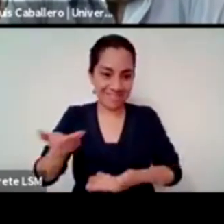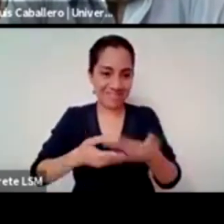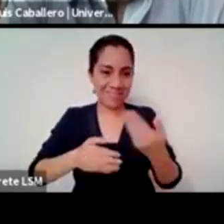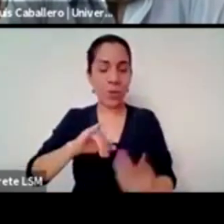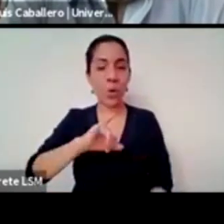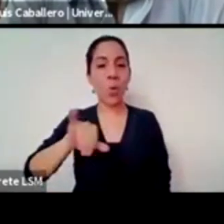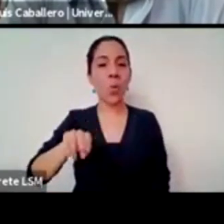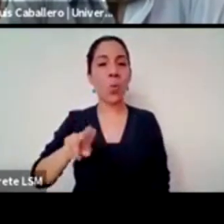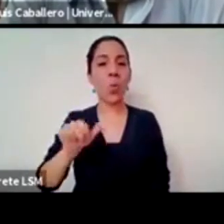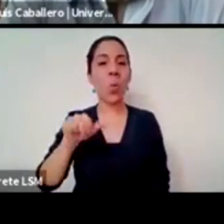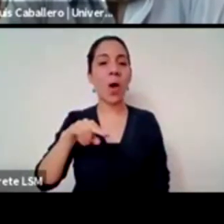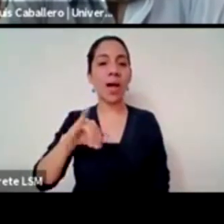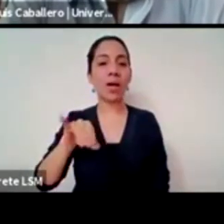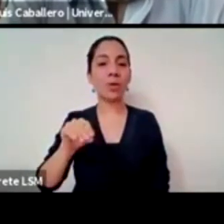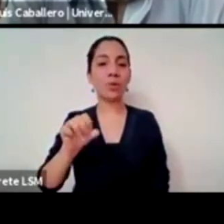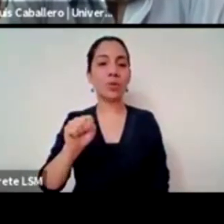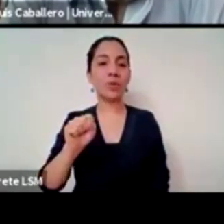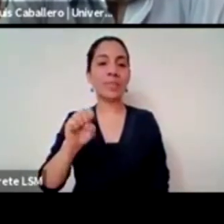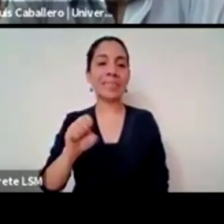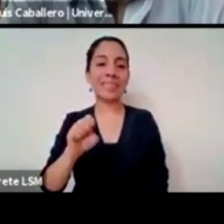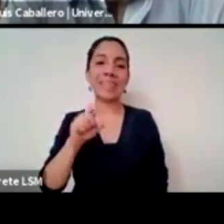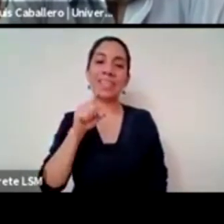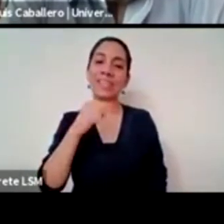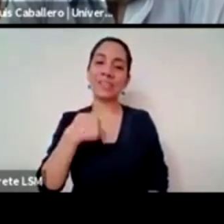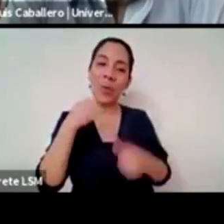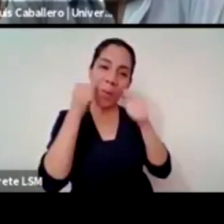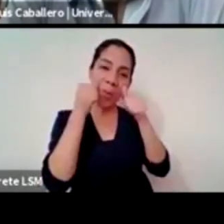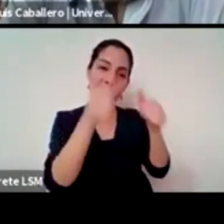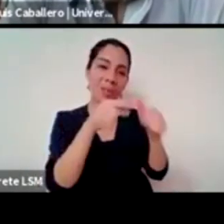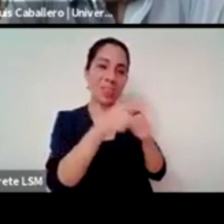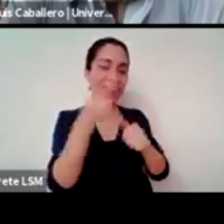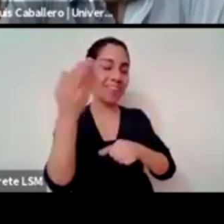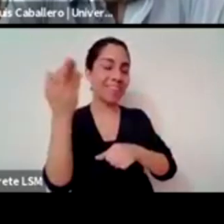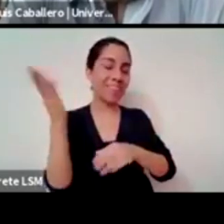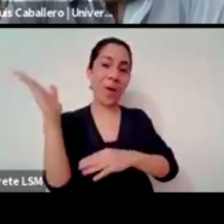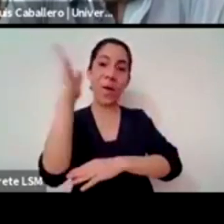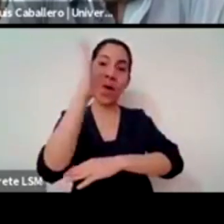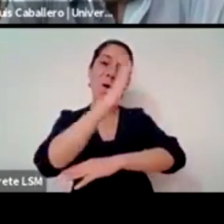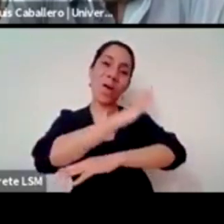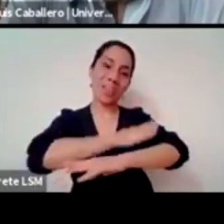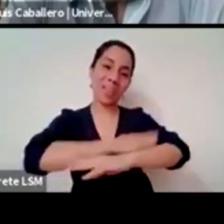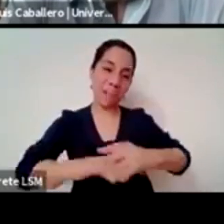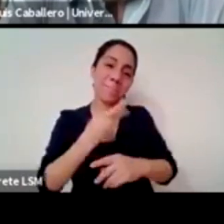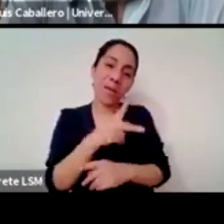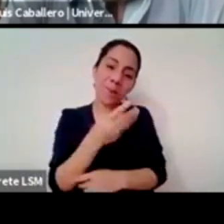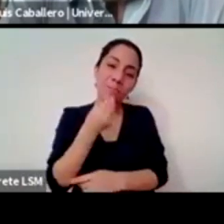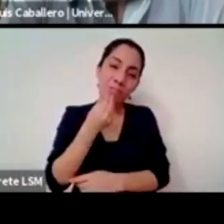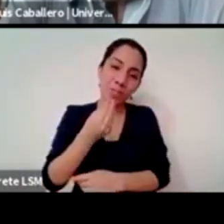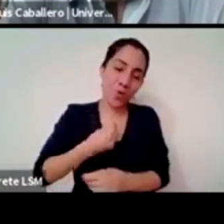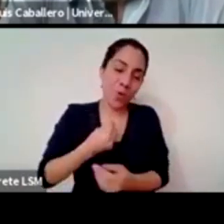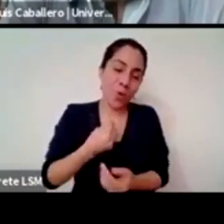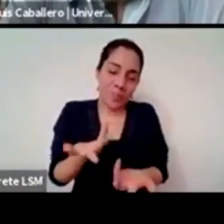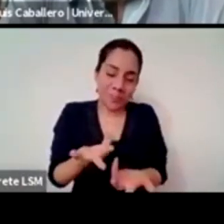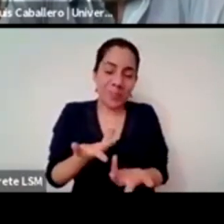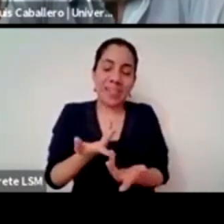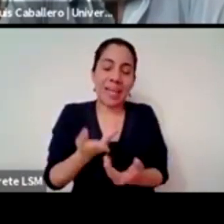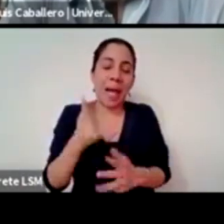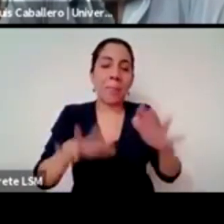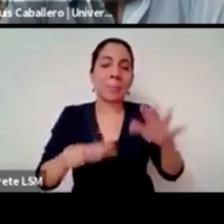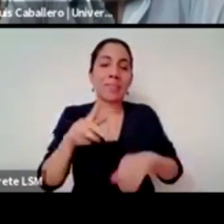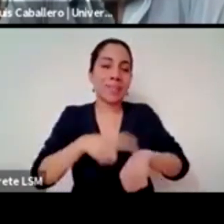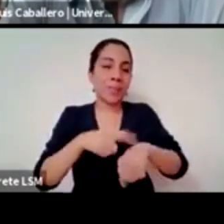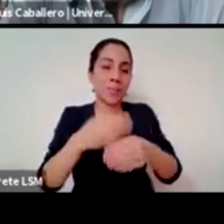escuchándote toda la tarde así que muchas gracias también porque bueno lamentablemente la iglesia no es la única institución